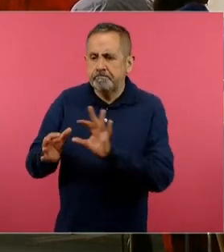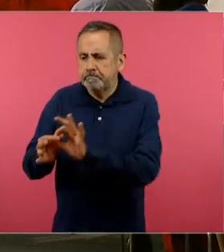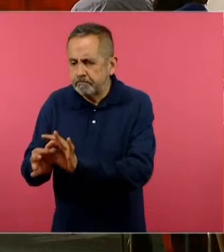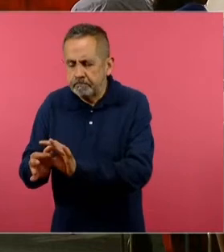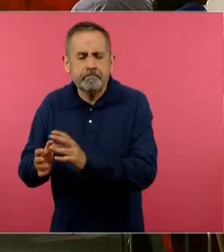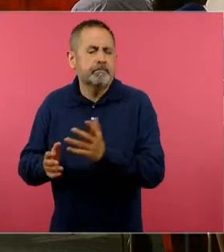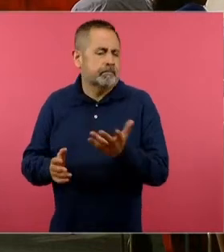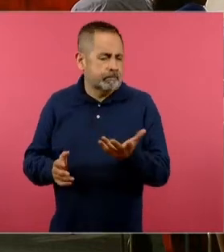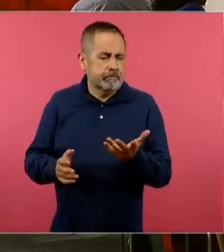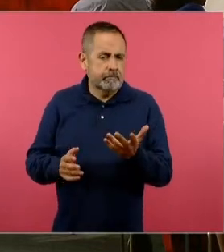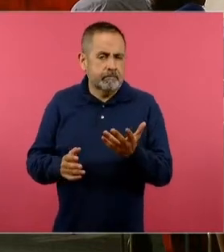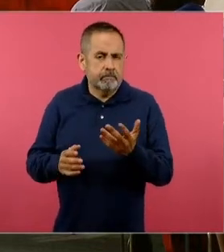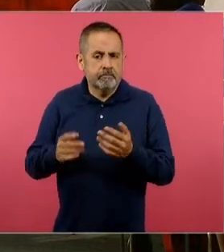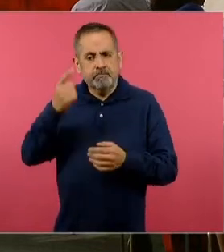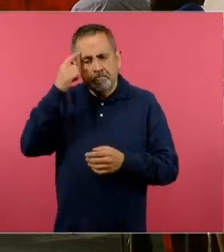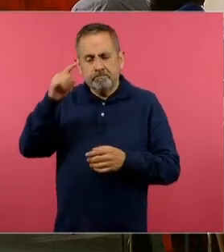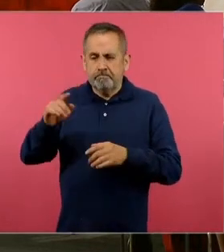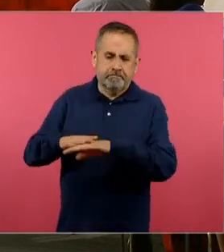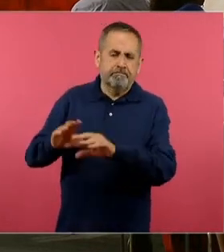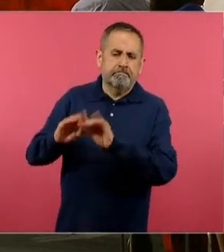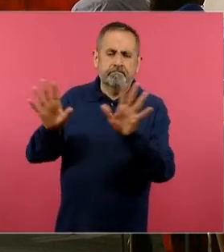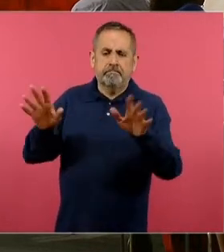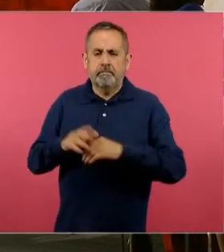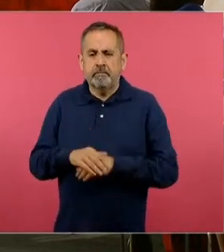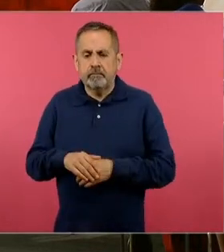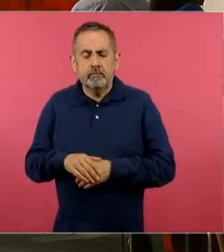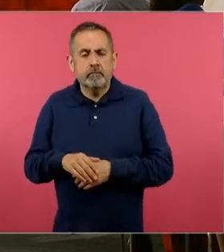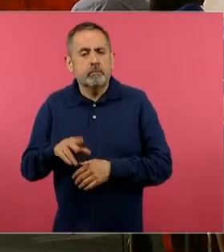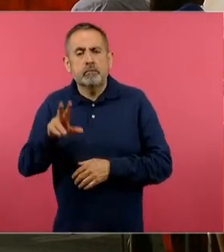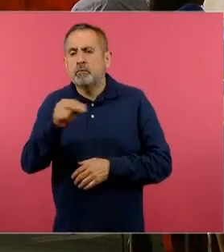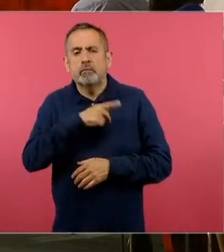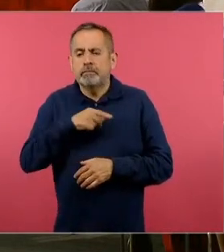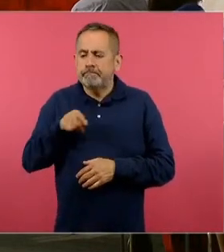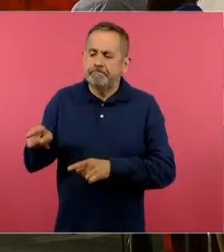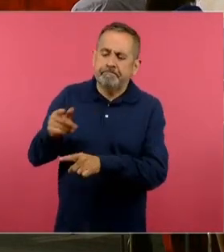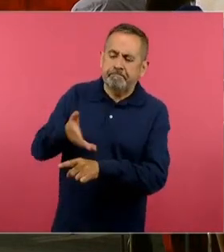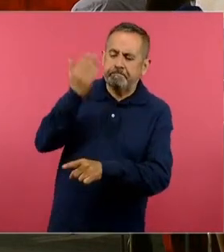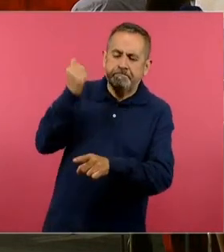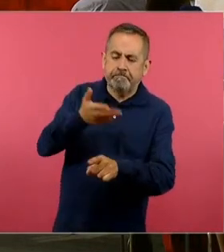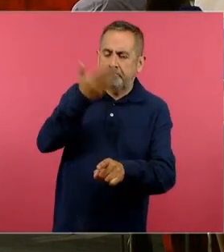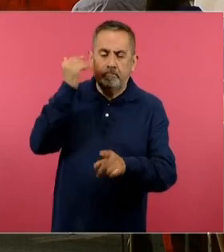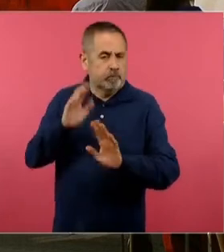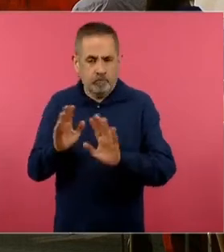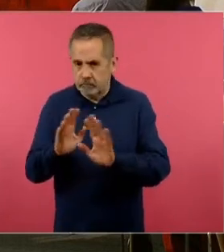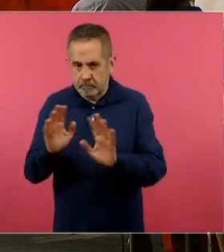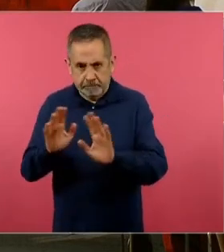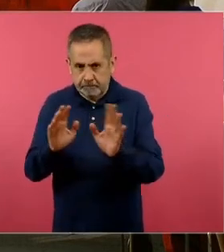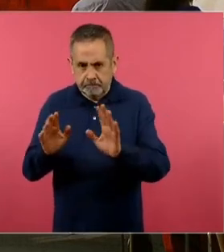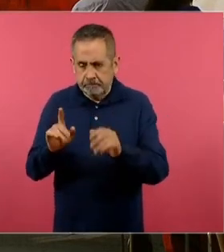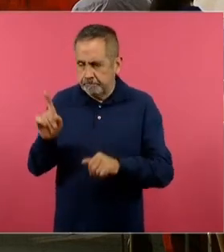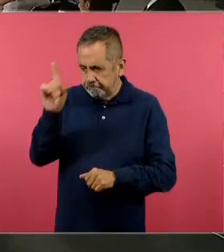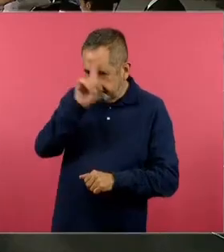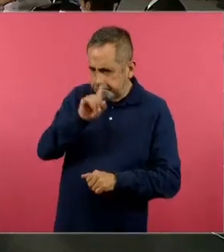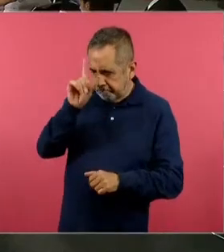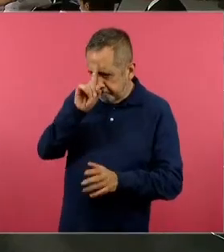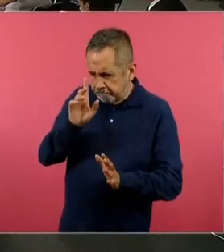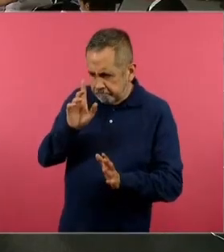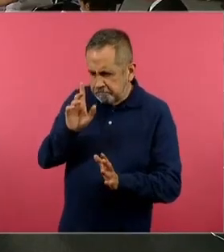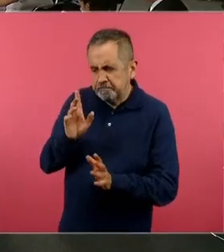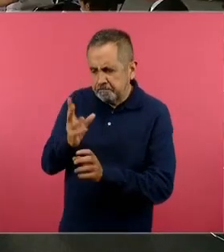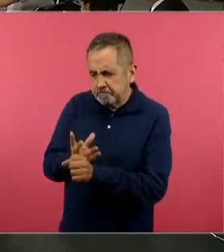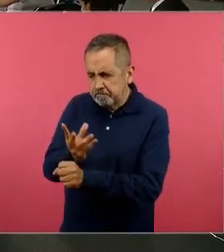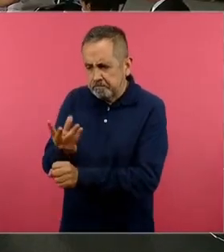a estereotipar o a clasificar a nuestros alumnos en que si saben o no saben, en fin, es una orientación hacia dónde tiene que ir el